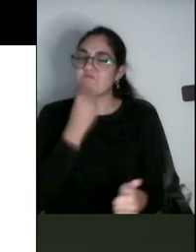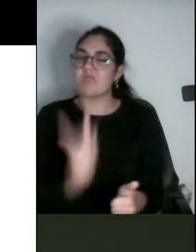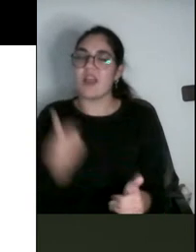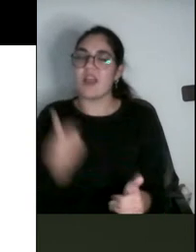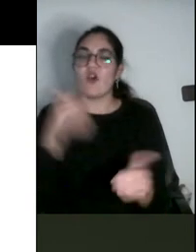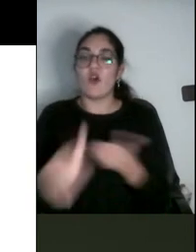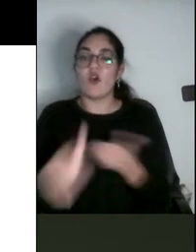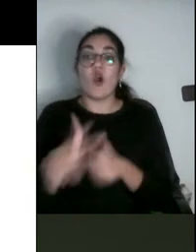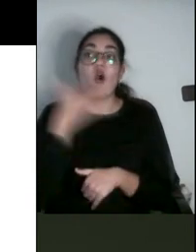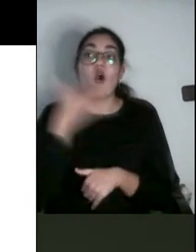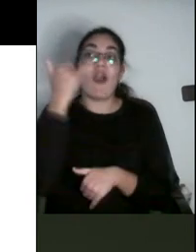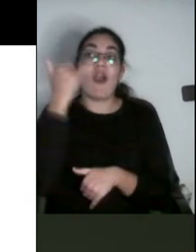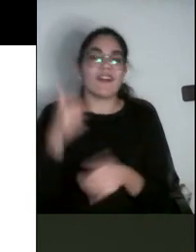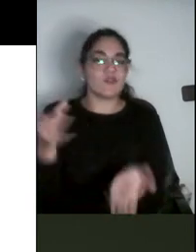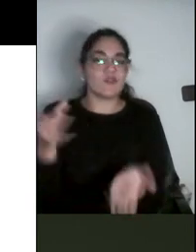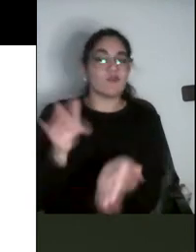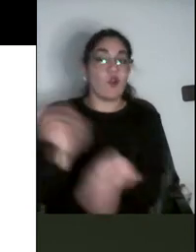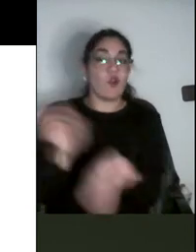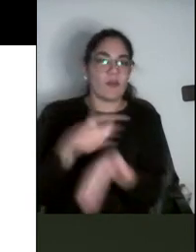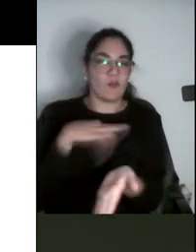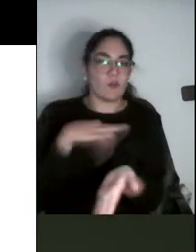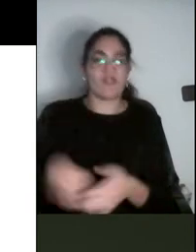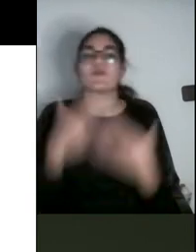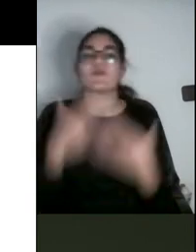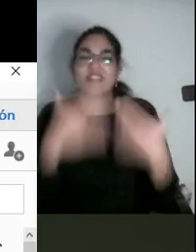Muchas gracias. Muchas gracias.